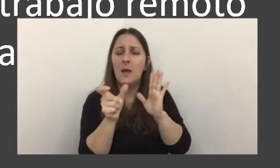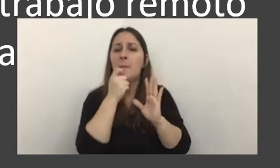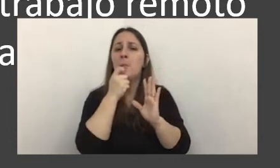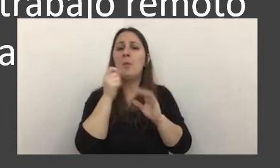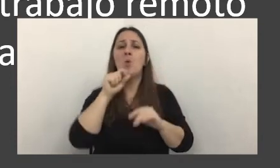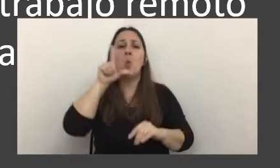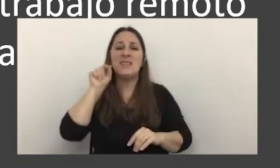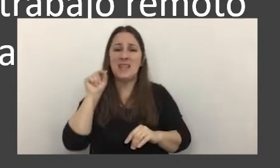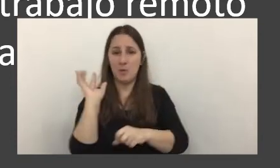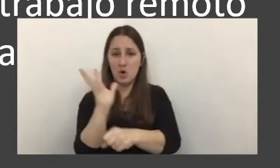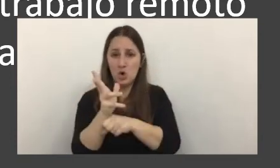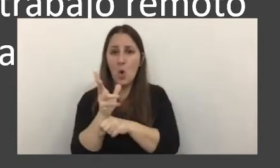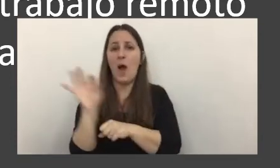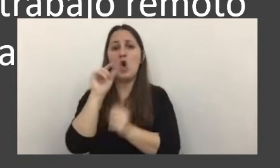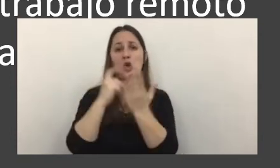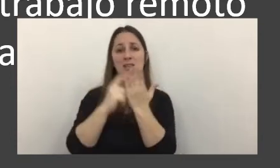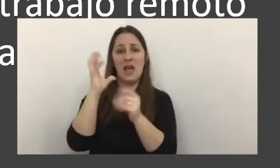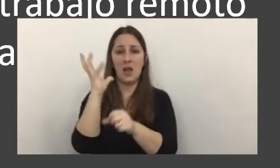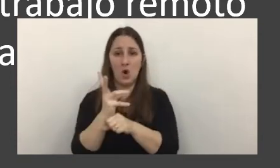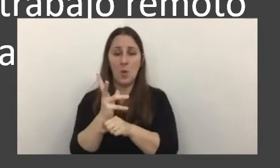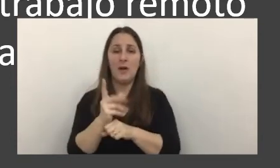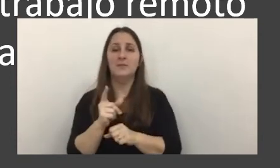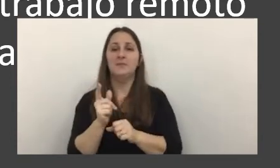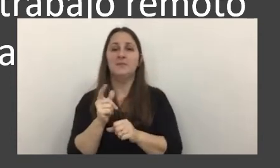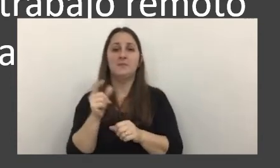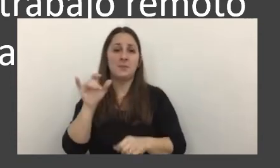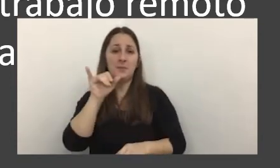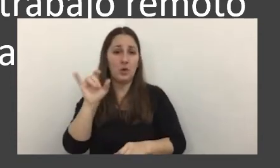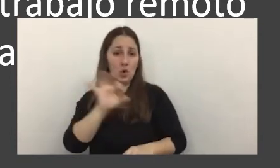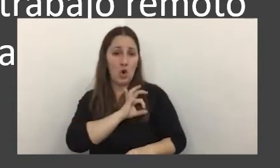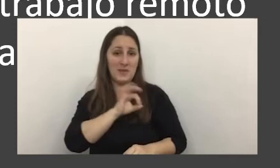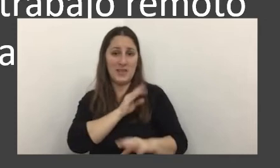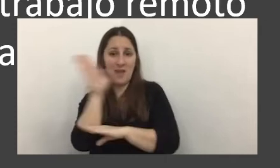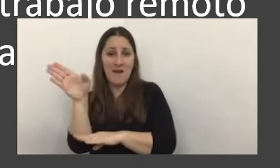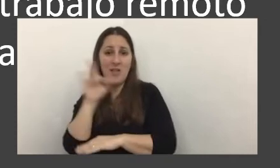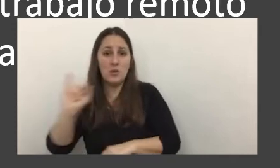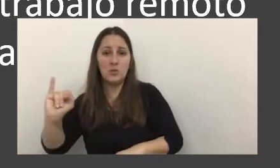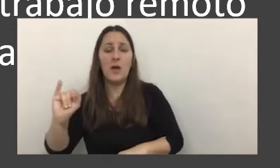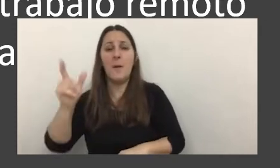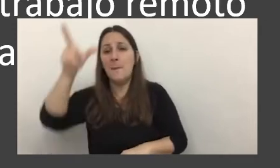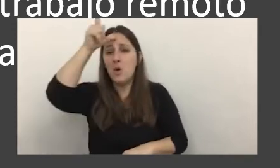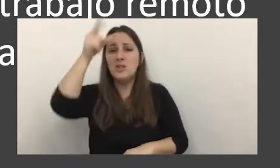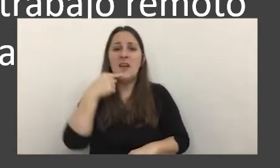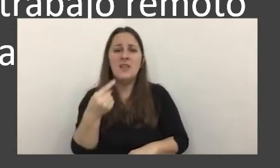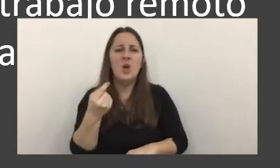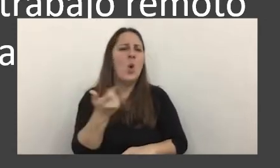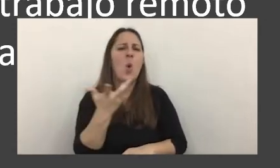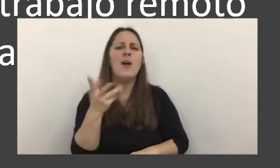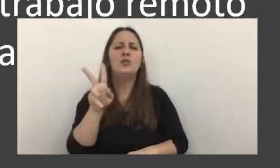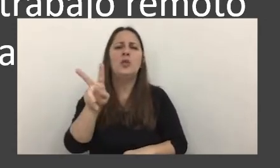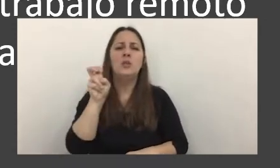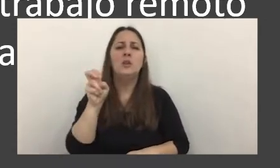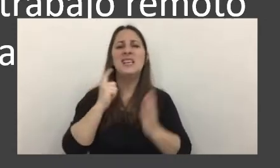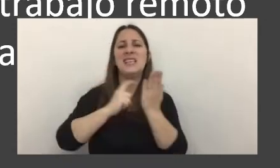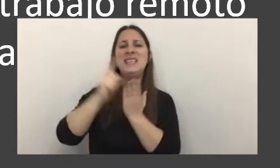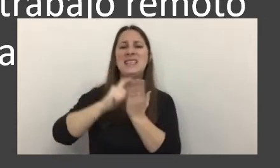cuenta de whatsapp o de instagram van a una comisaría a hacer la denuncia el oficial de guardia les dice ¿cuánto le robaron? no, la cuenta